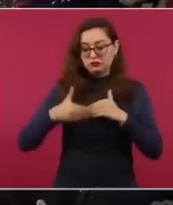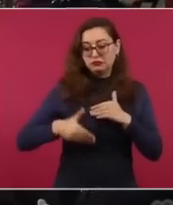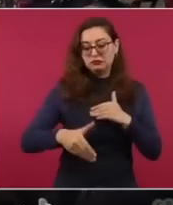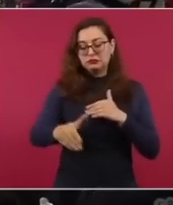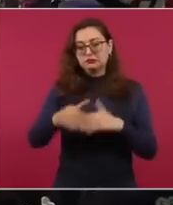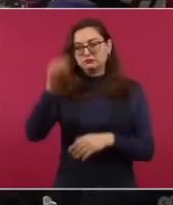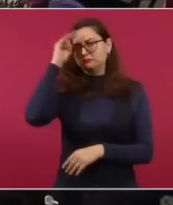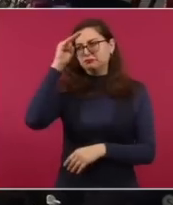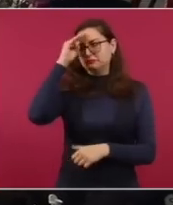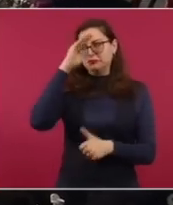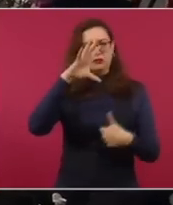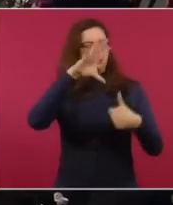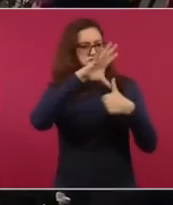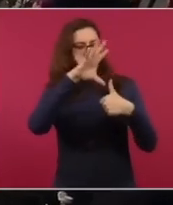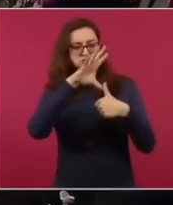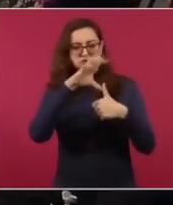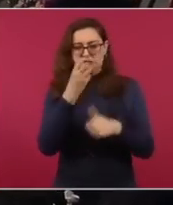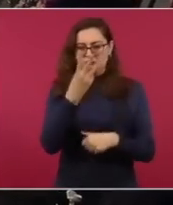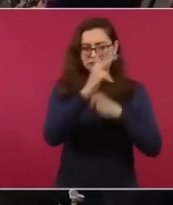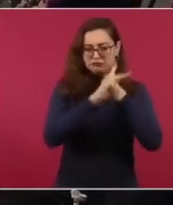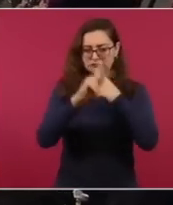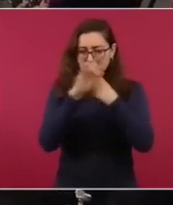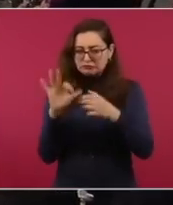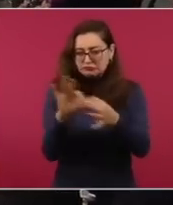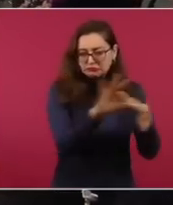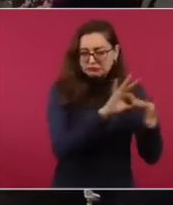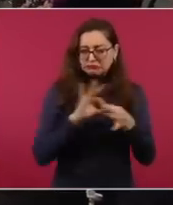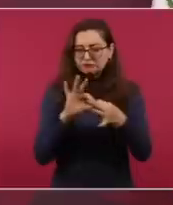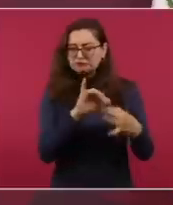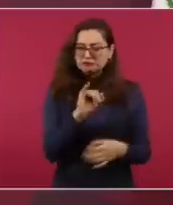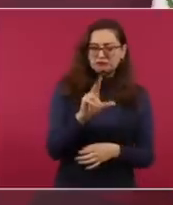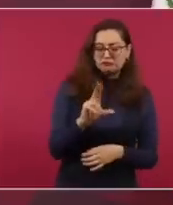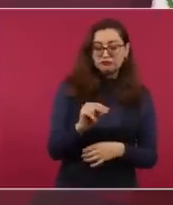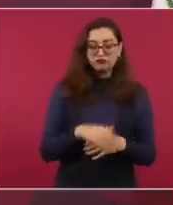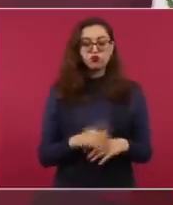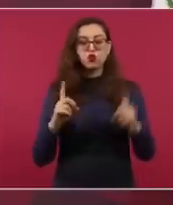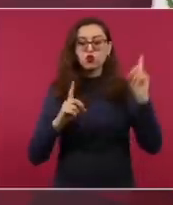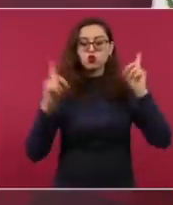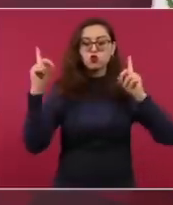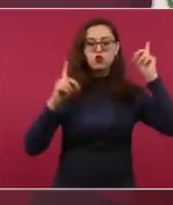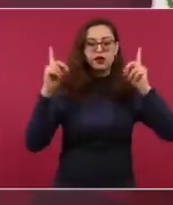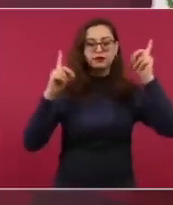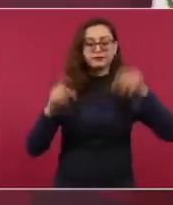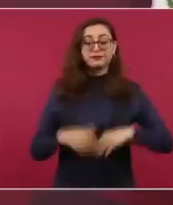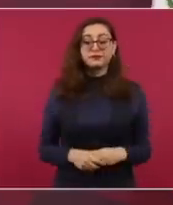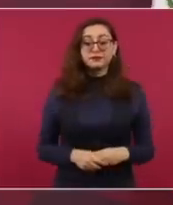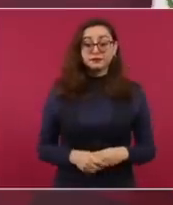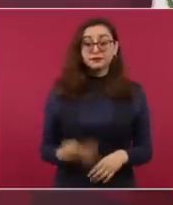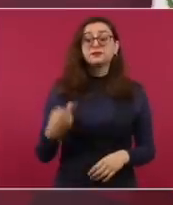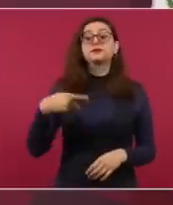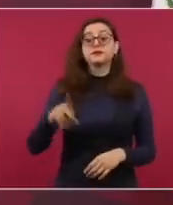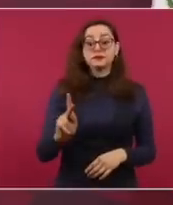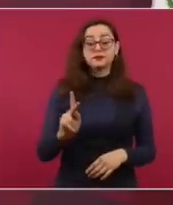Lo que presenciamos entre el domingo y el día de ayer es que la tesis que el presidente López Obrador defendió desde el inicio del